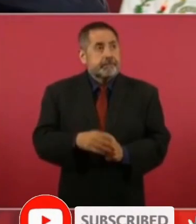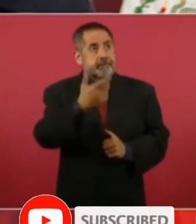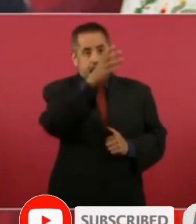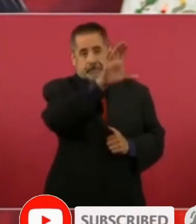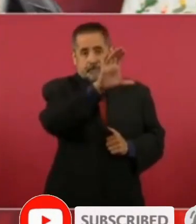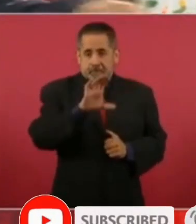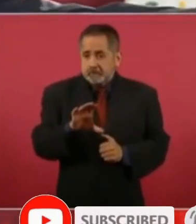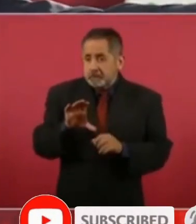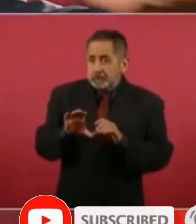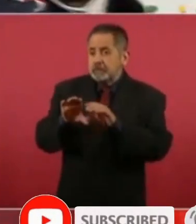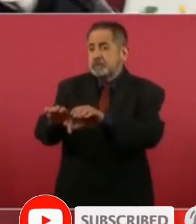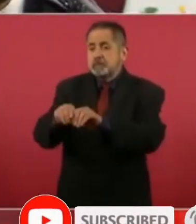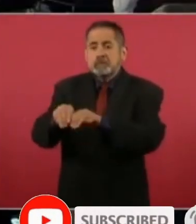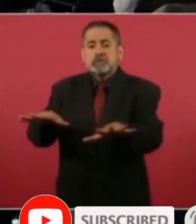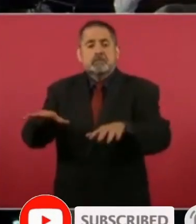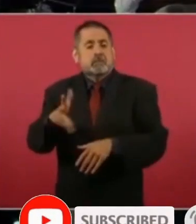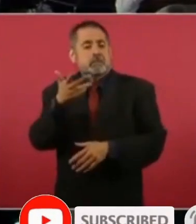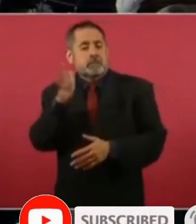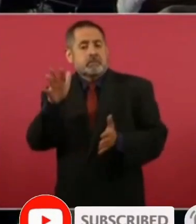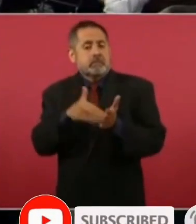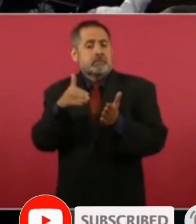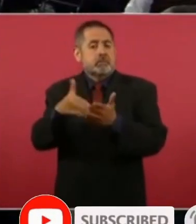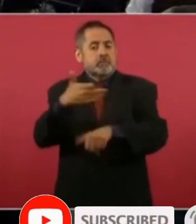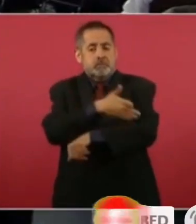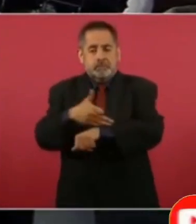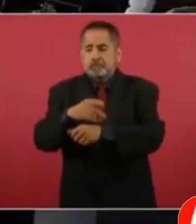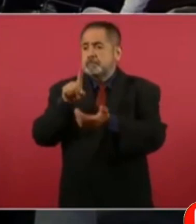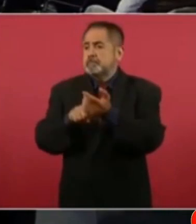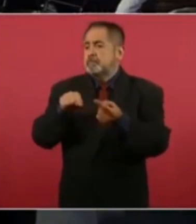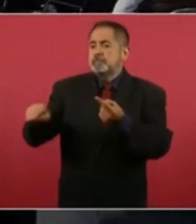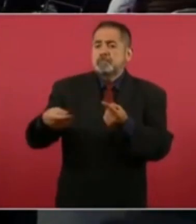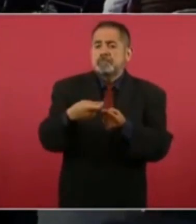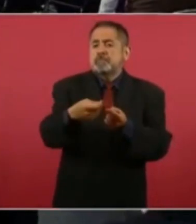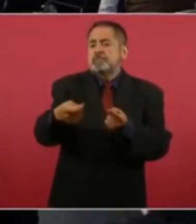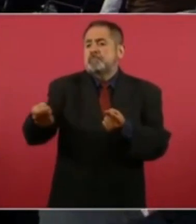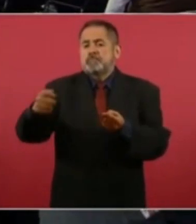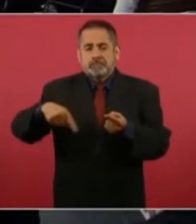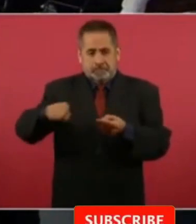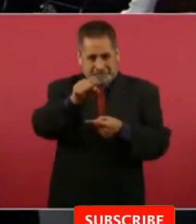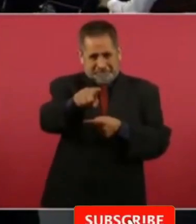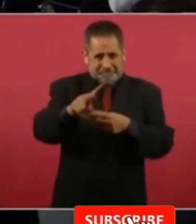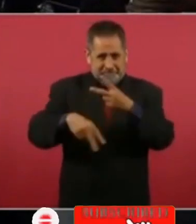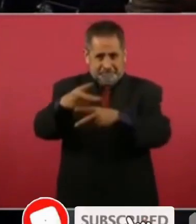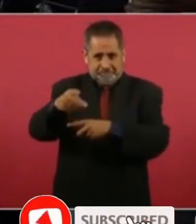a 10 millones de familias abajo, allá donde fuiste.